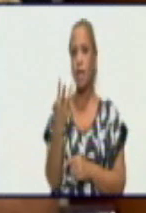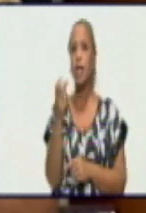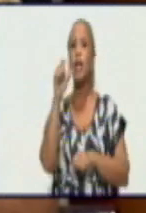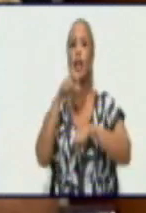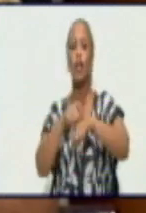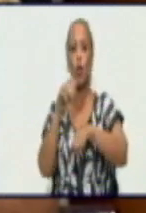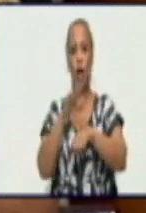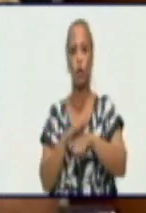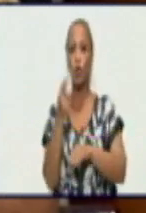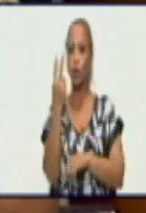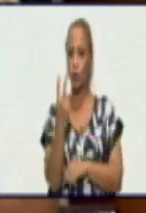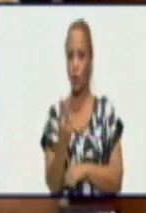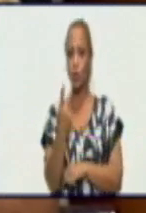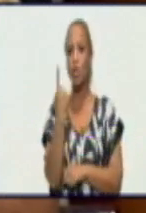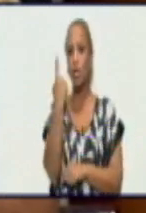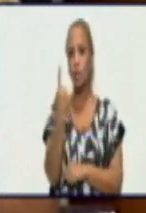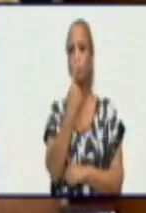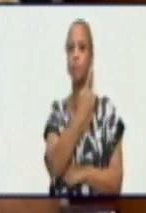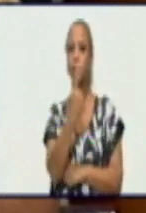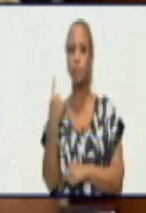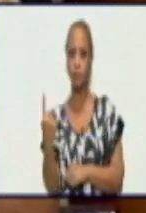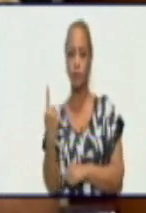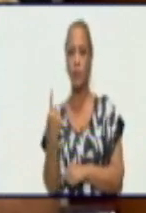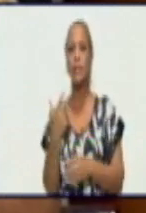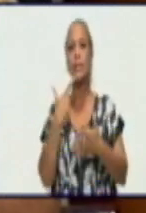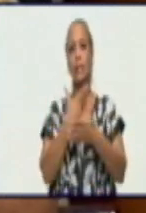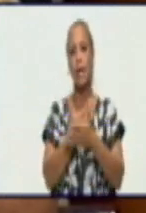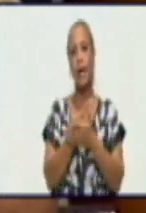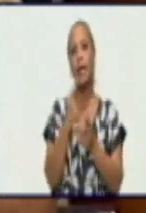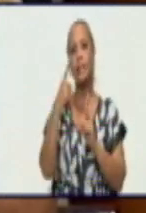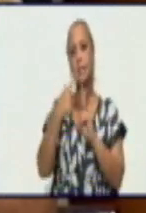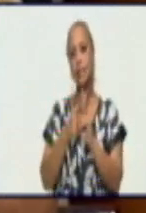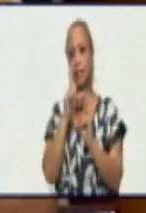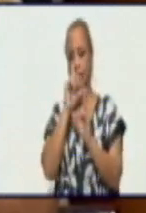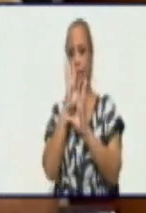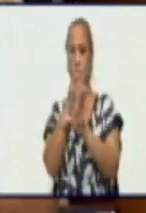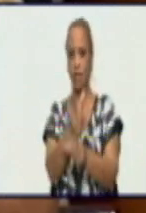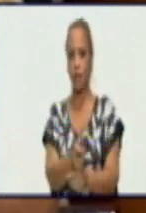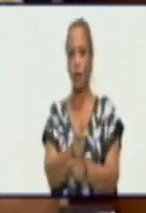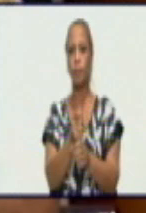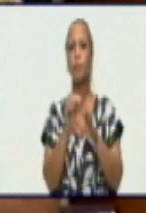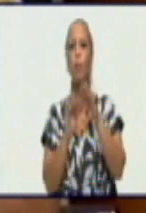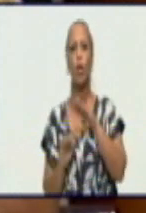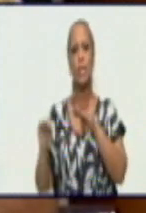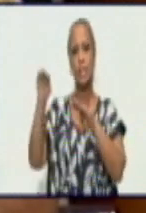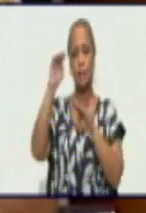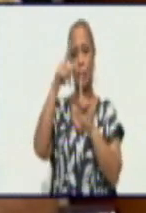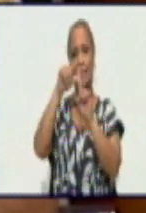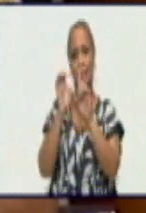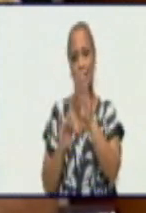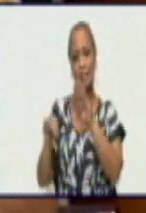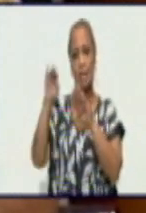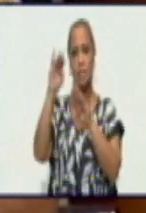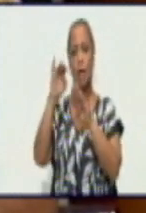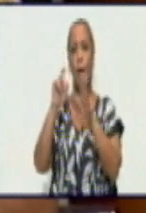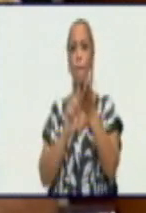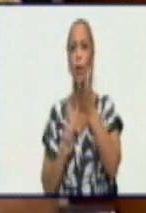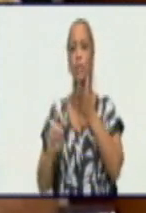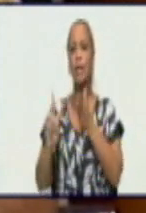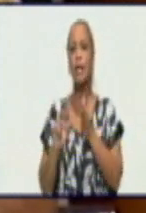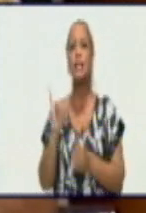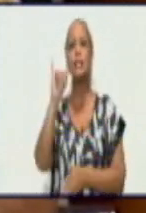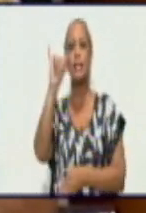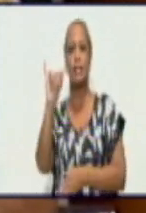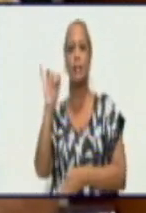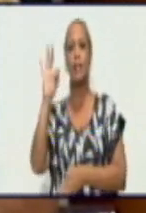2. Y con un caso, Yara y Niquero. Por encima de la tasa provincial, que es de 68